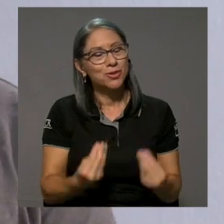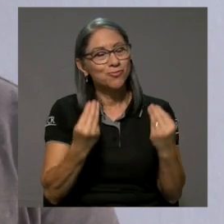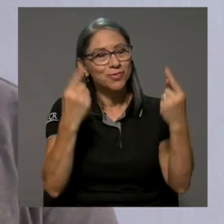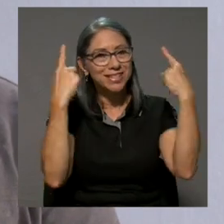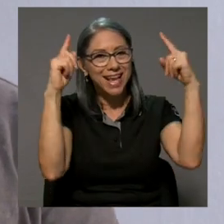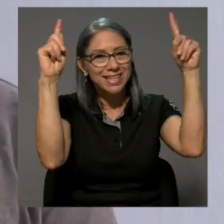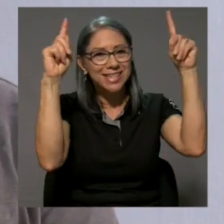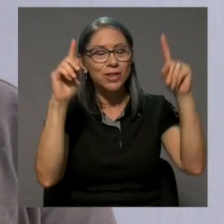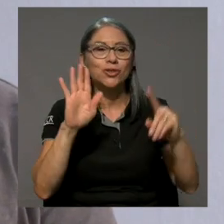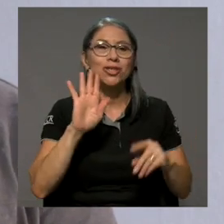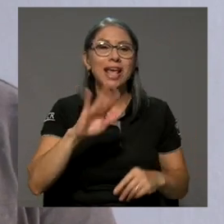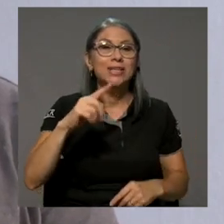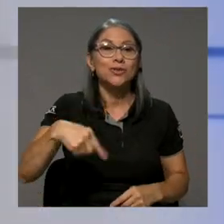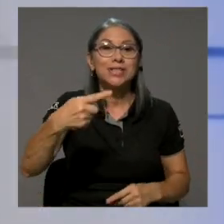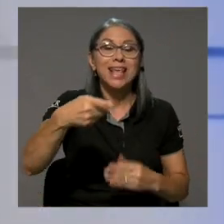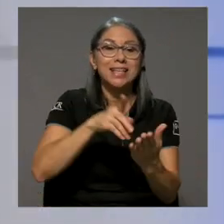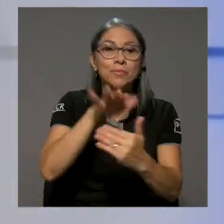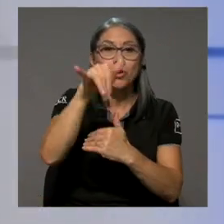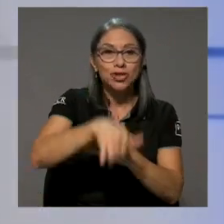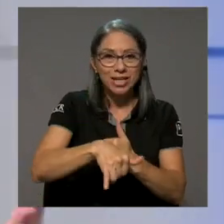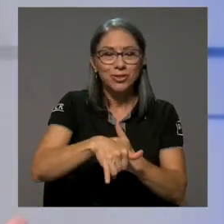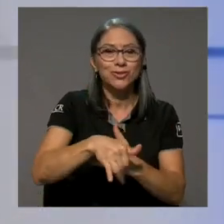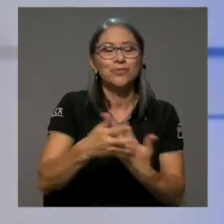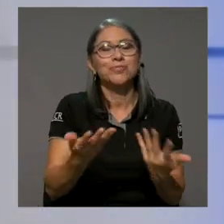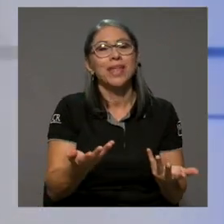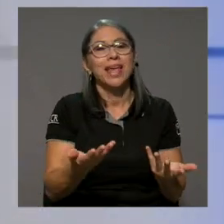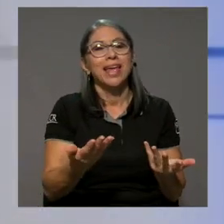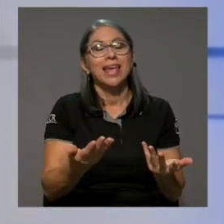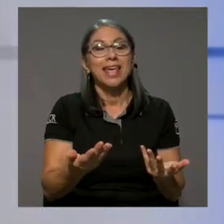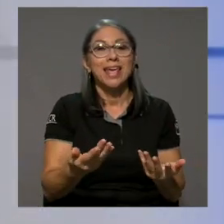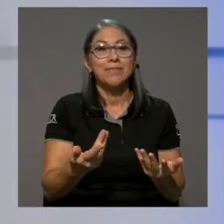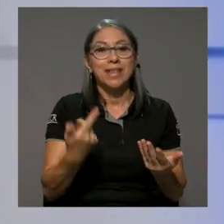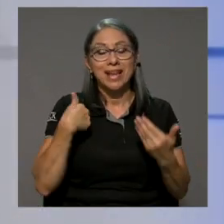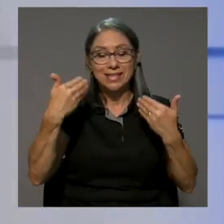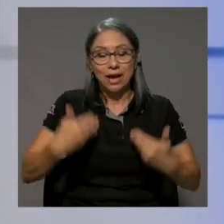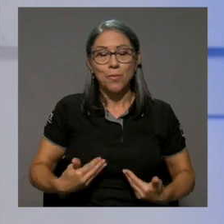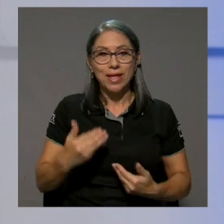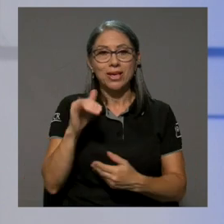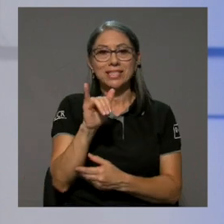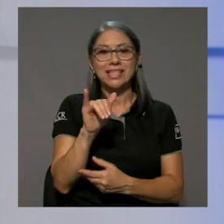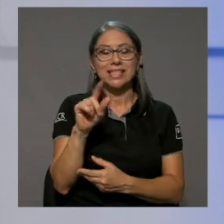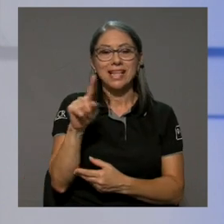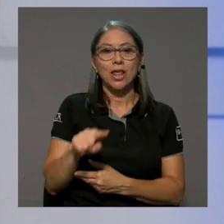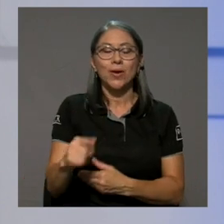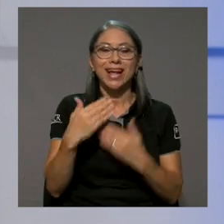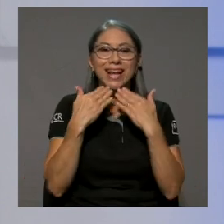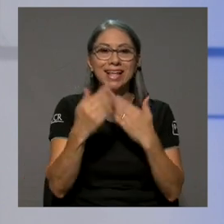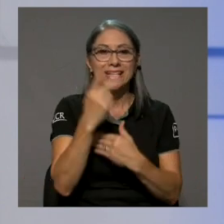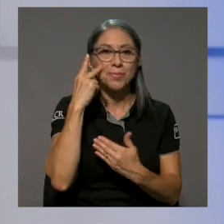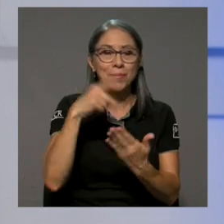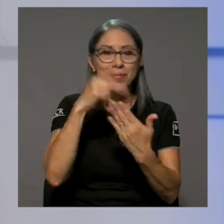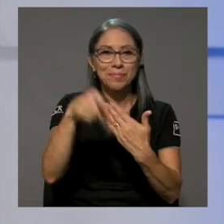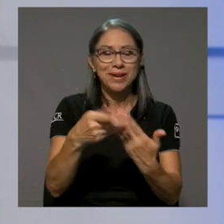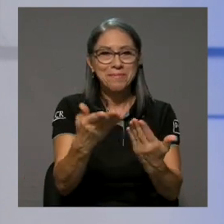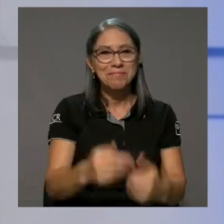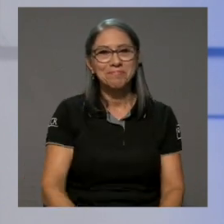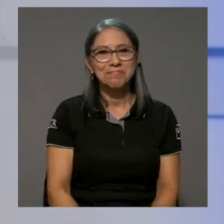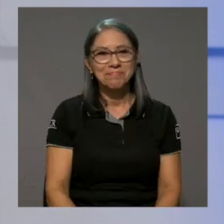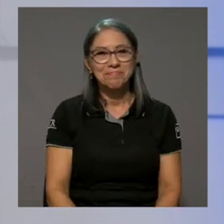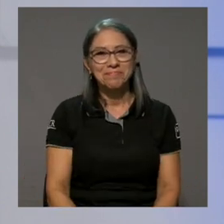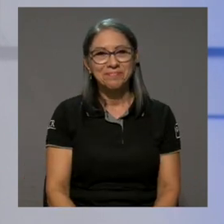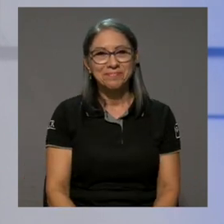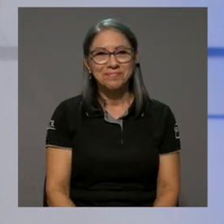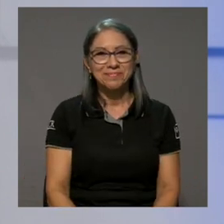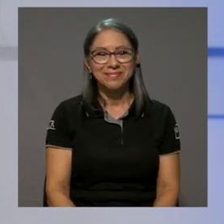ya, les deseamos el mayor de los éxitos en sus siguientes proyectos en la carrera. Les ha acompañado Jesse Celedón. Muchas gracias por